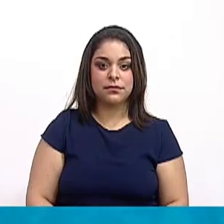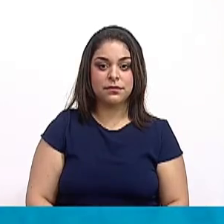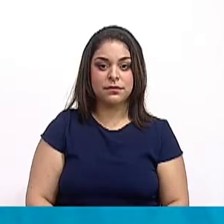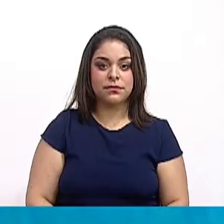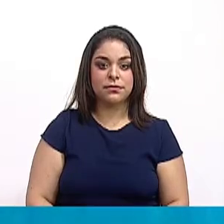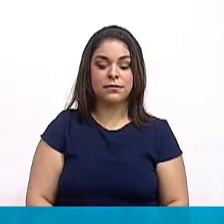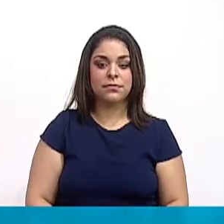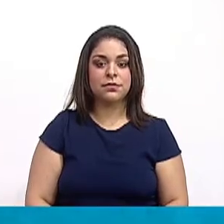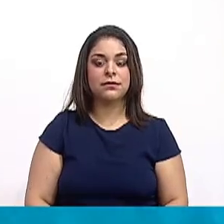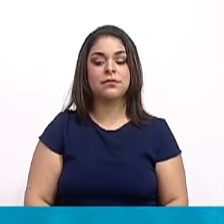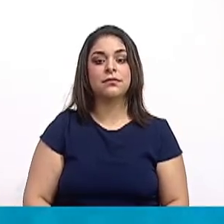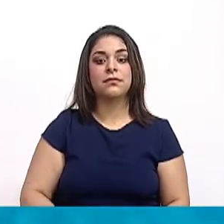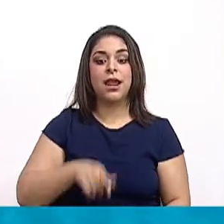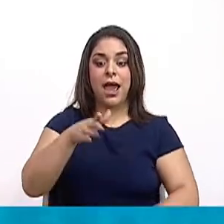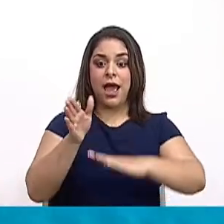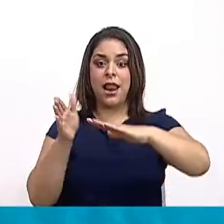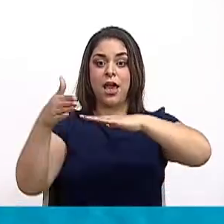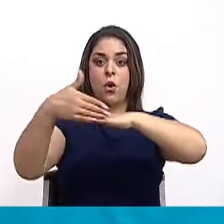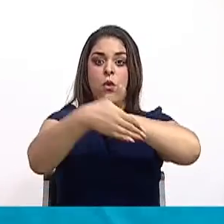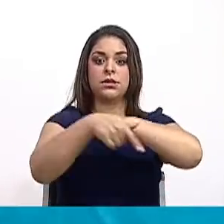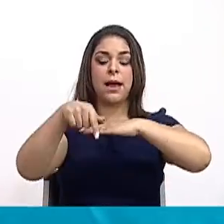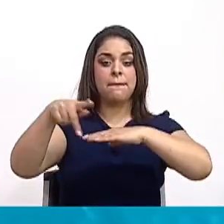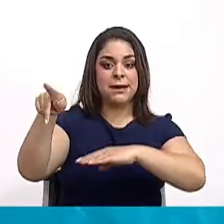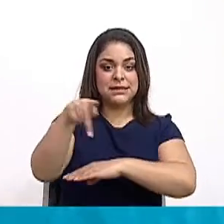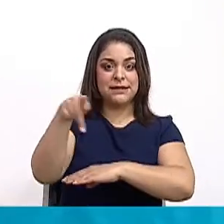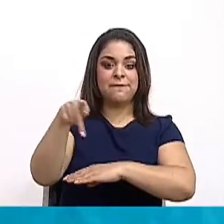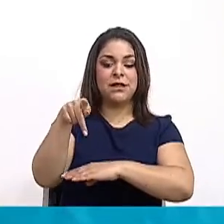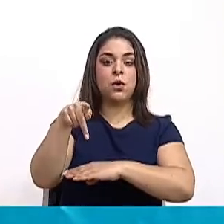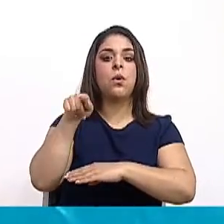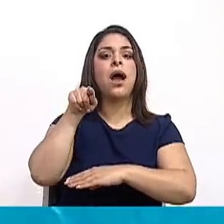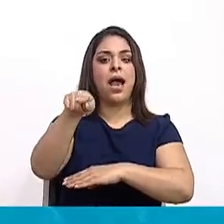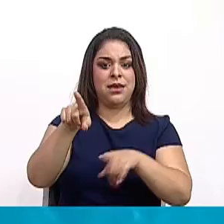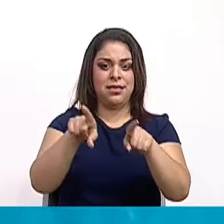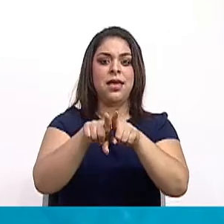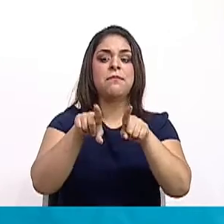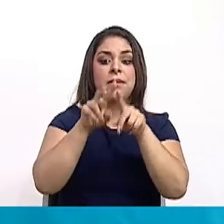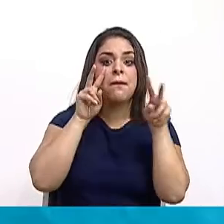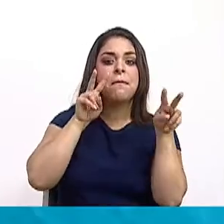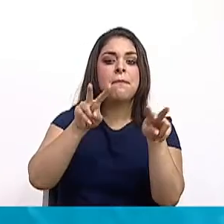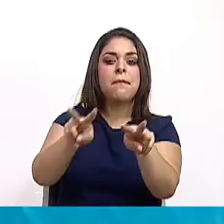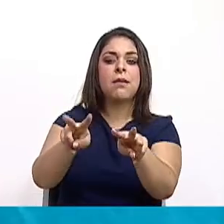En la costa pacífica, también observamos este espectáculo.